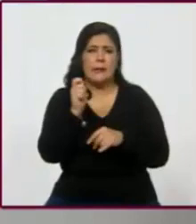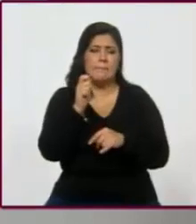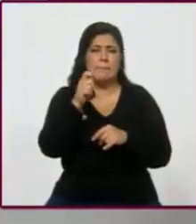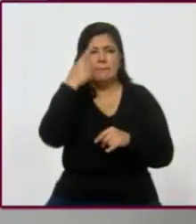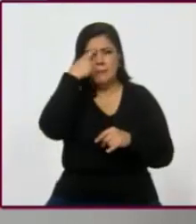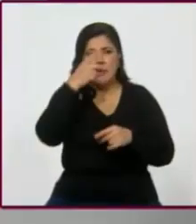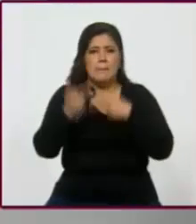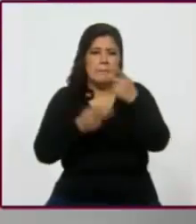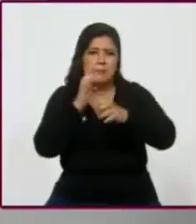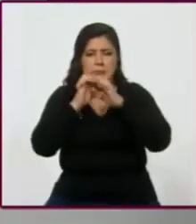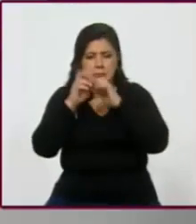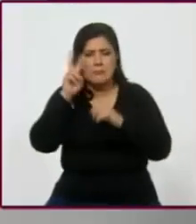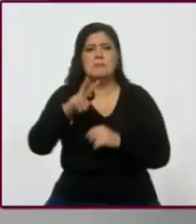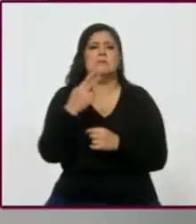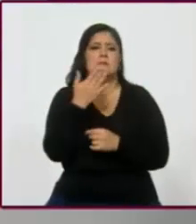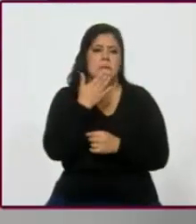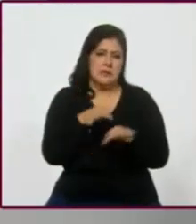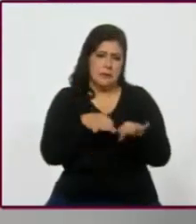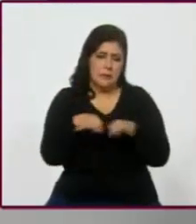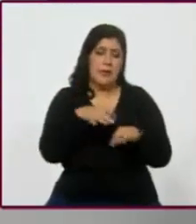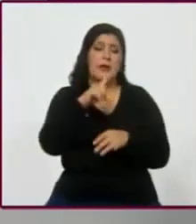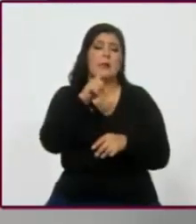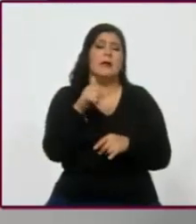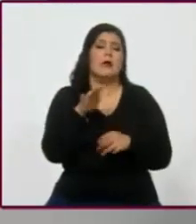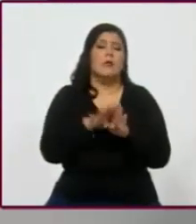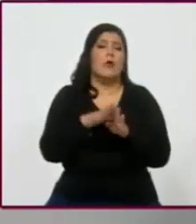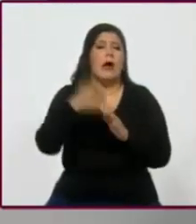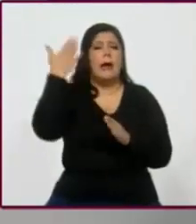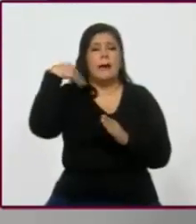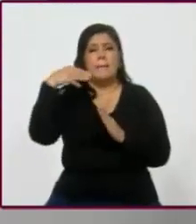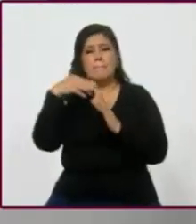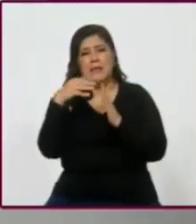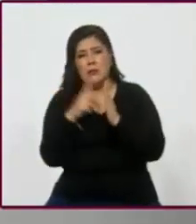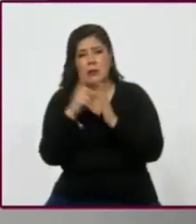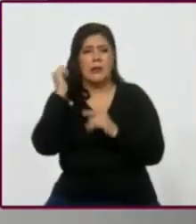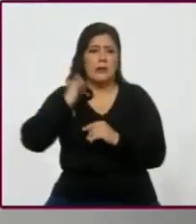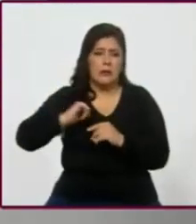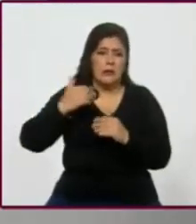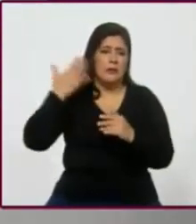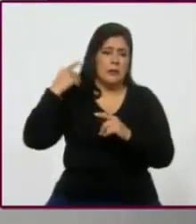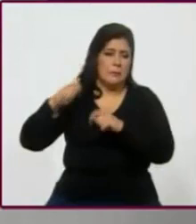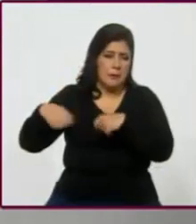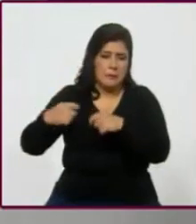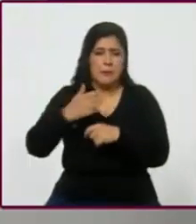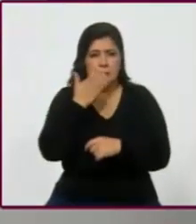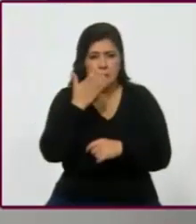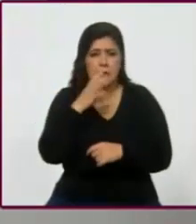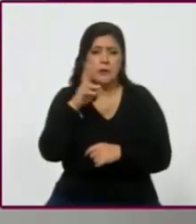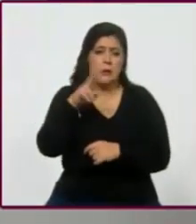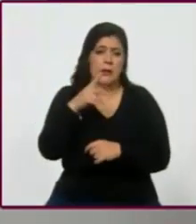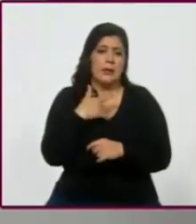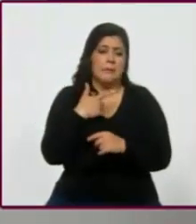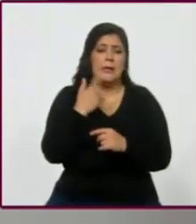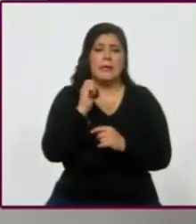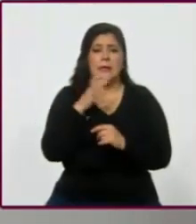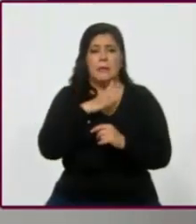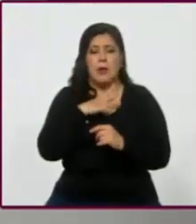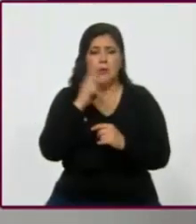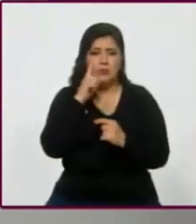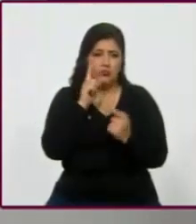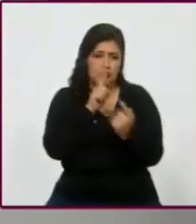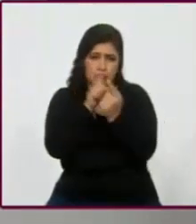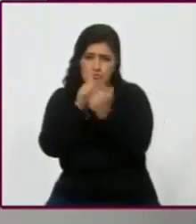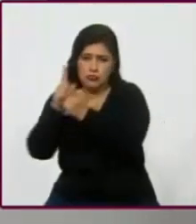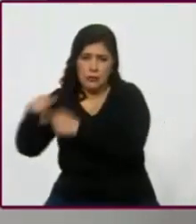varias reflexiones, ¿no? Como los métodos más ortodoxos, tradicionales, como los que presentamos aquí, que son mediciones cara a cara, en vivienda,